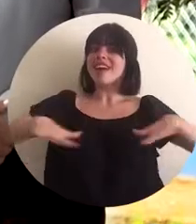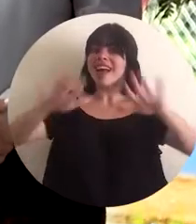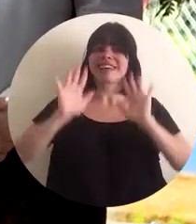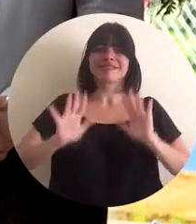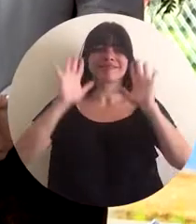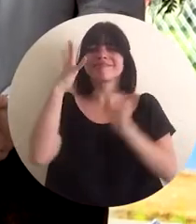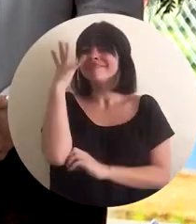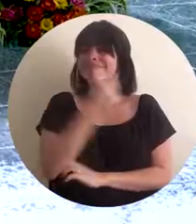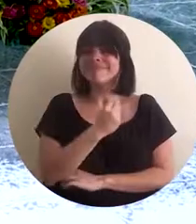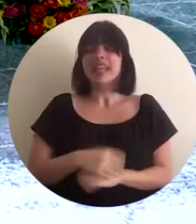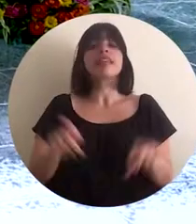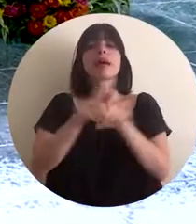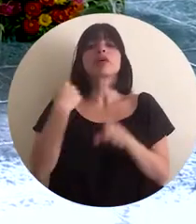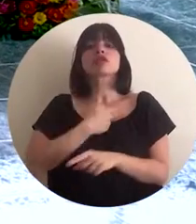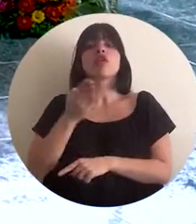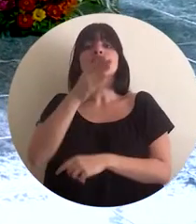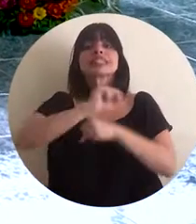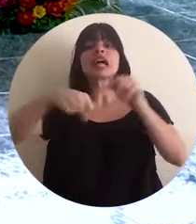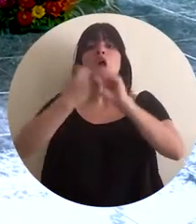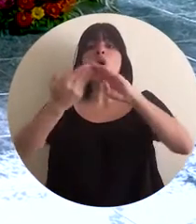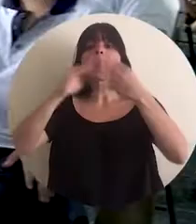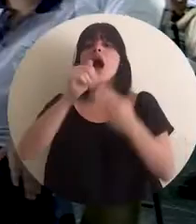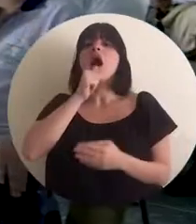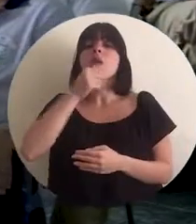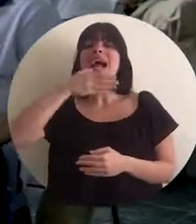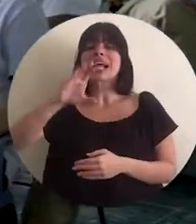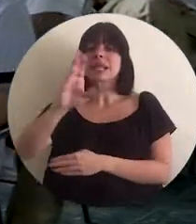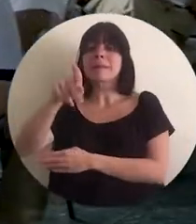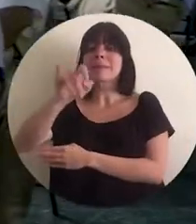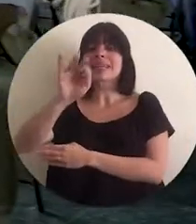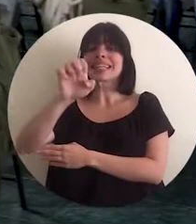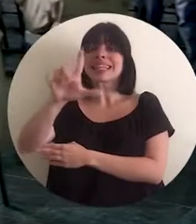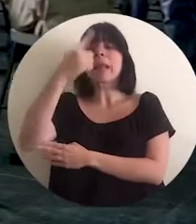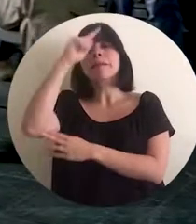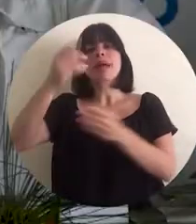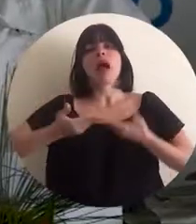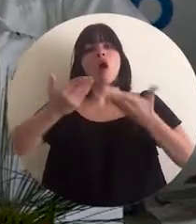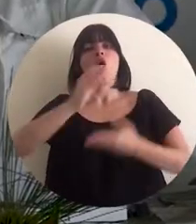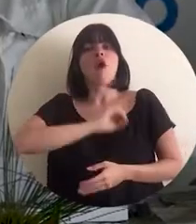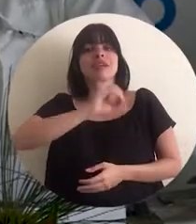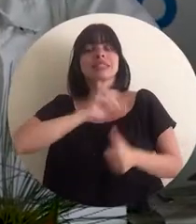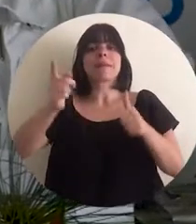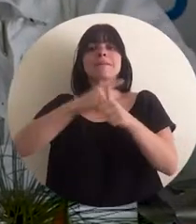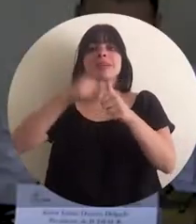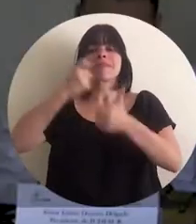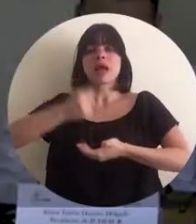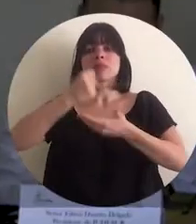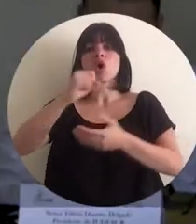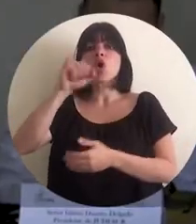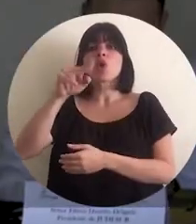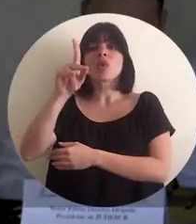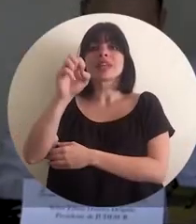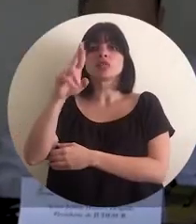extraordinariamente hermosa. También estuvimos en el Salón Comunal de Agua Caliente de Pitier para hacer la entrega oficial del primer desembolso de